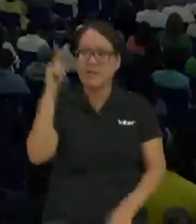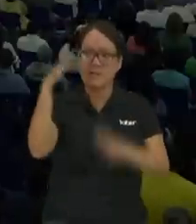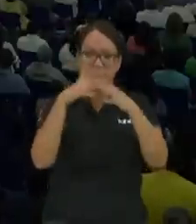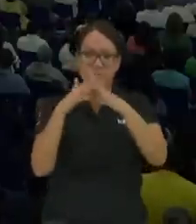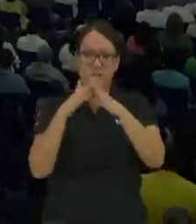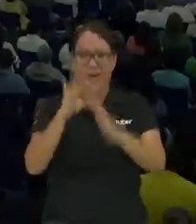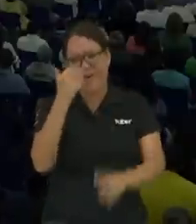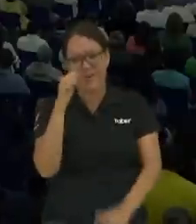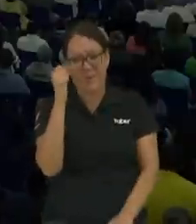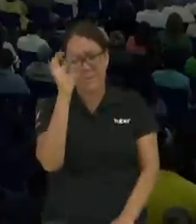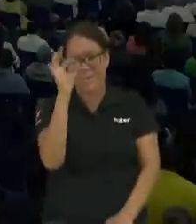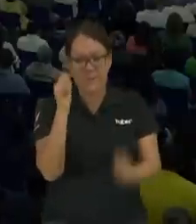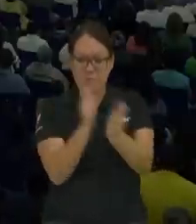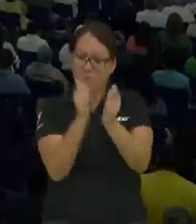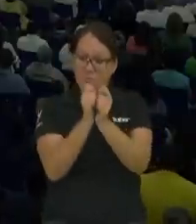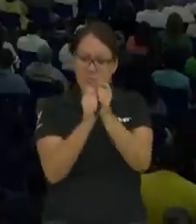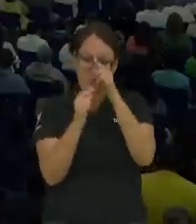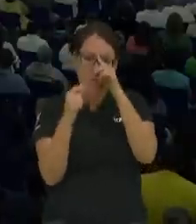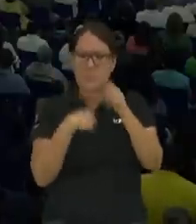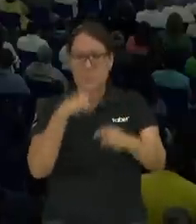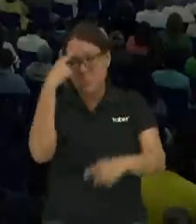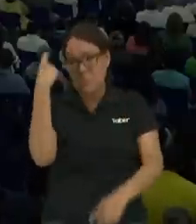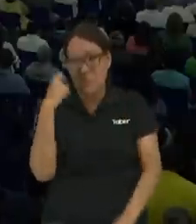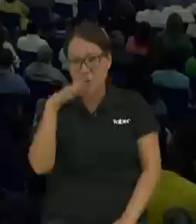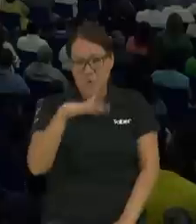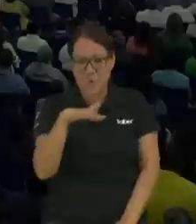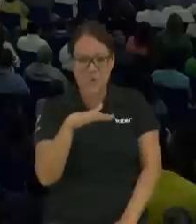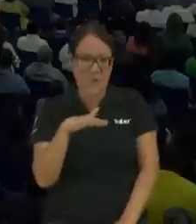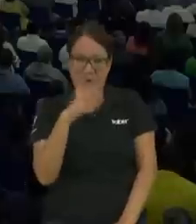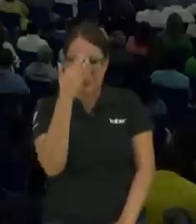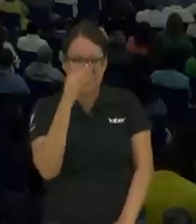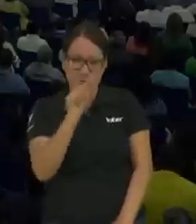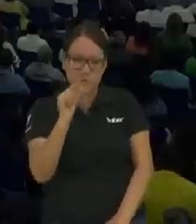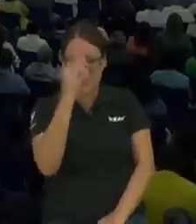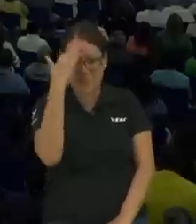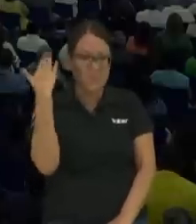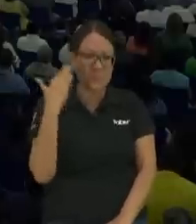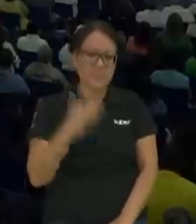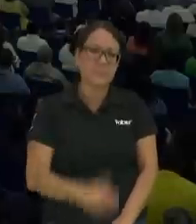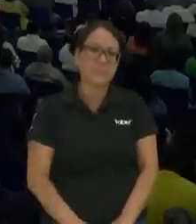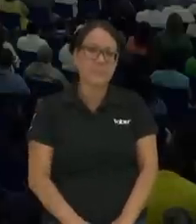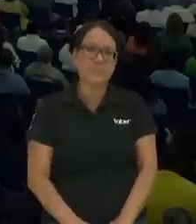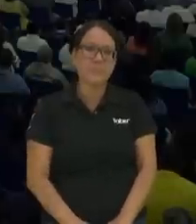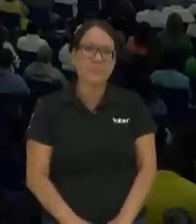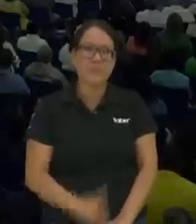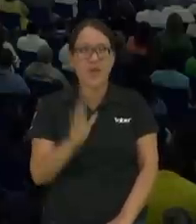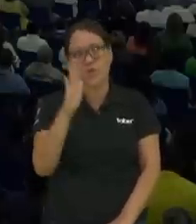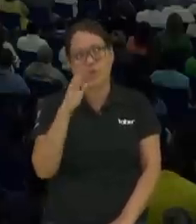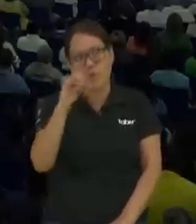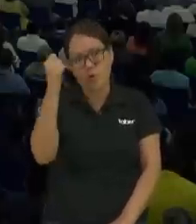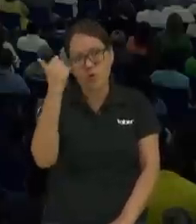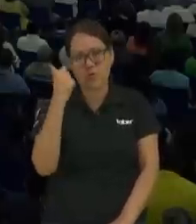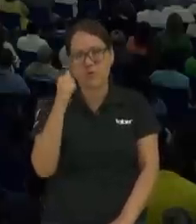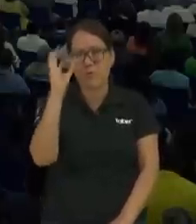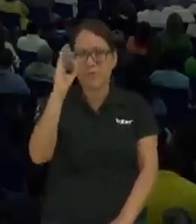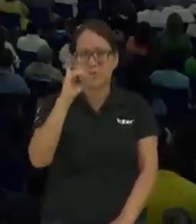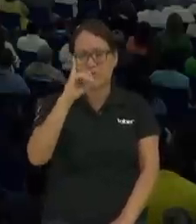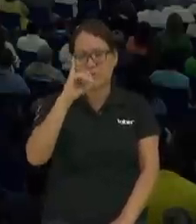pastor Abdalá de visita no me acuerdo en que estado ah no no fue así fue con el pastor José en Houston